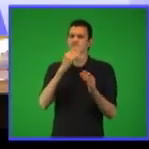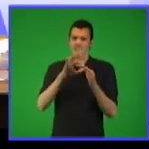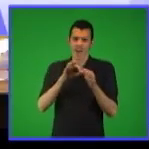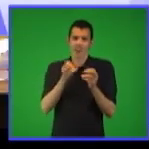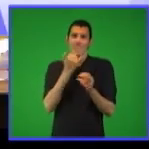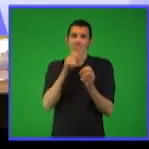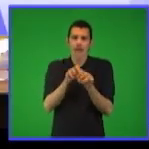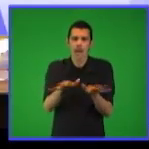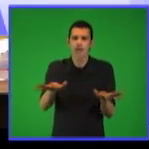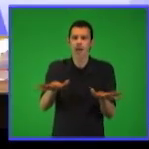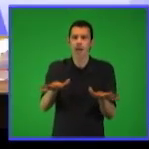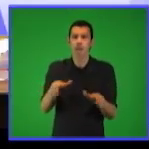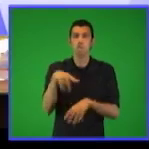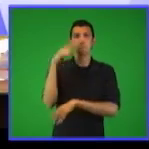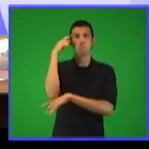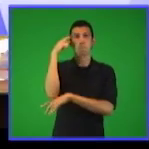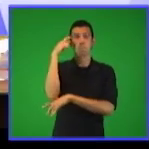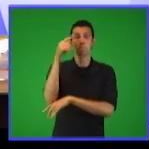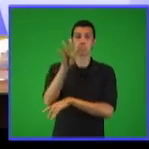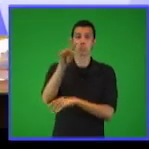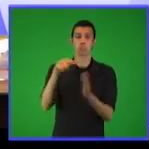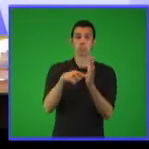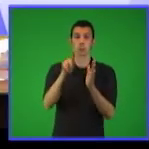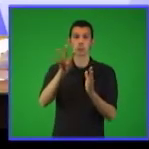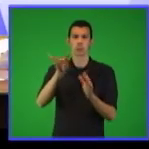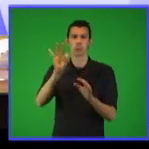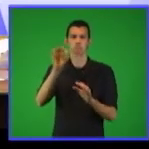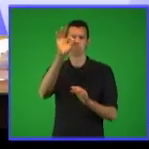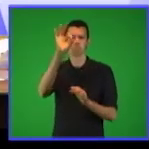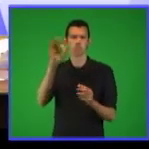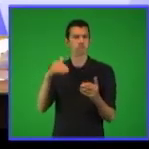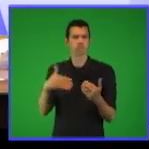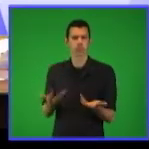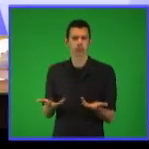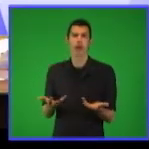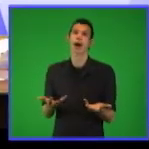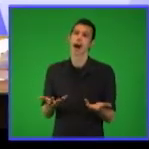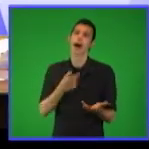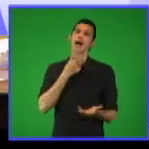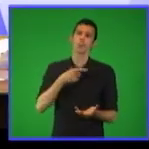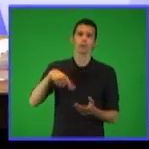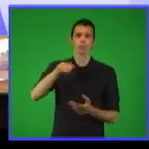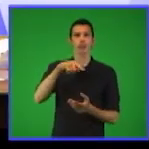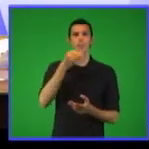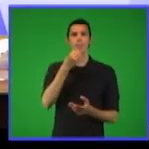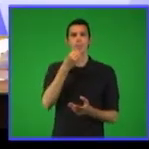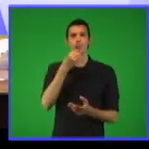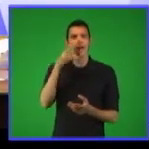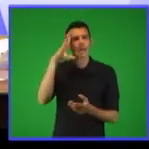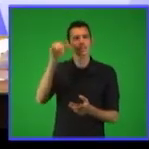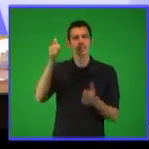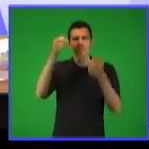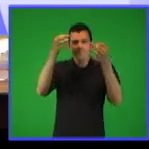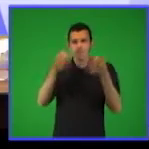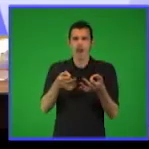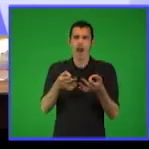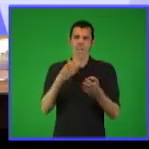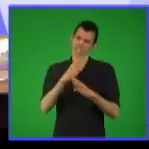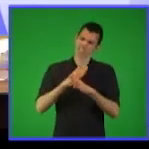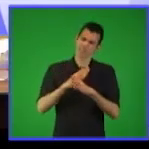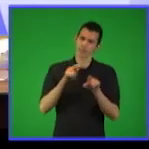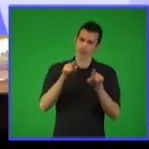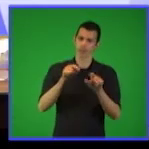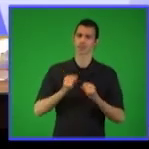estamos realizando la grabación, la pueden estar comparando con la información que están recibiendo en el día en que